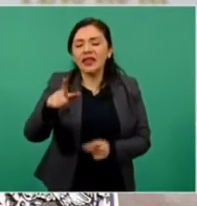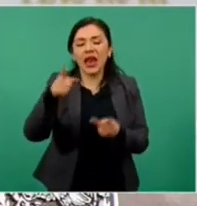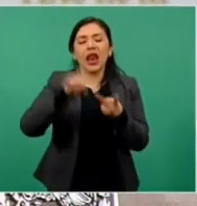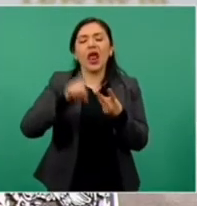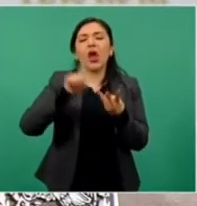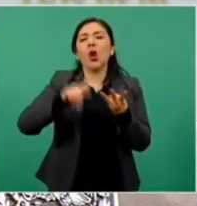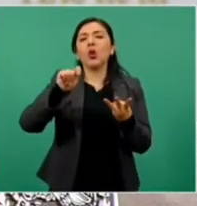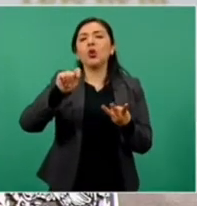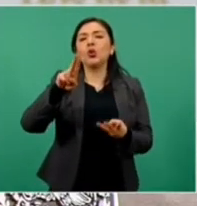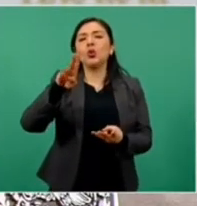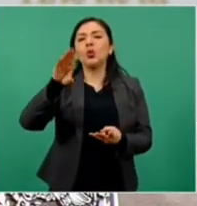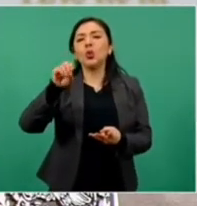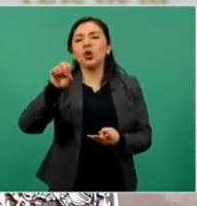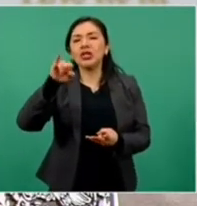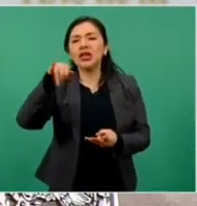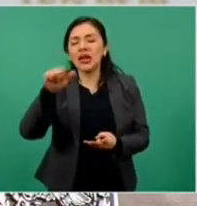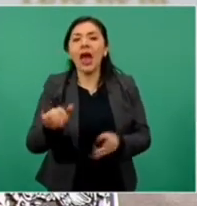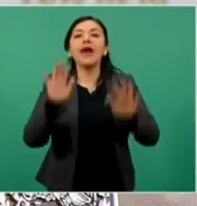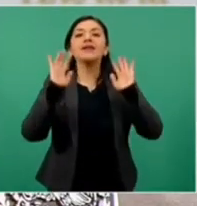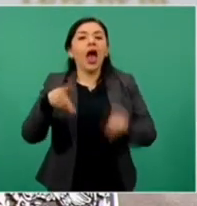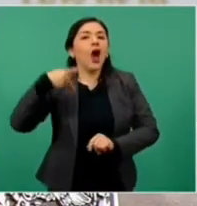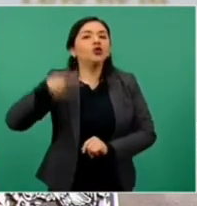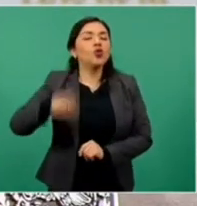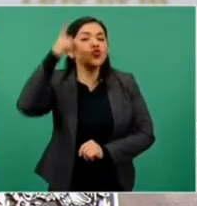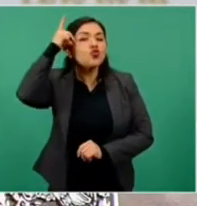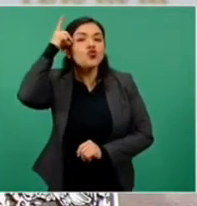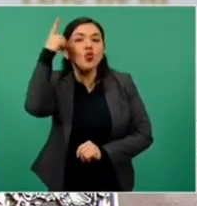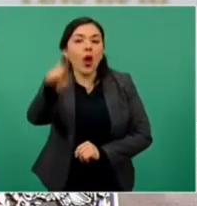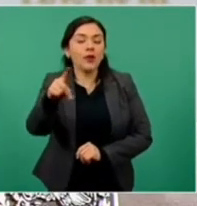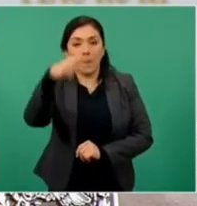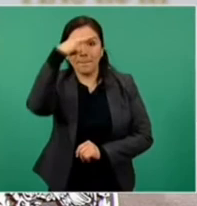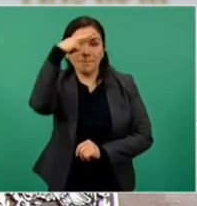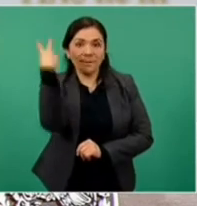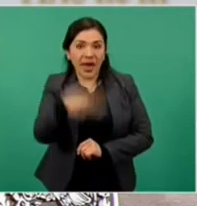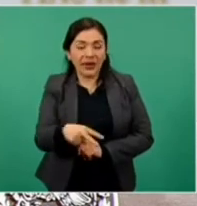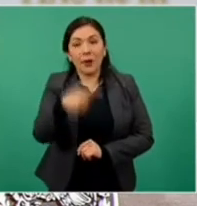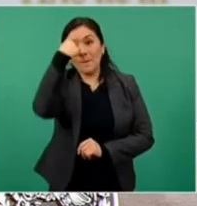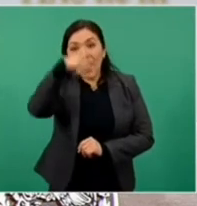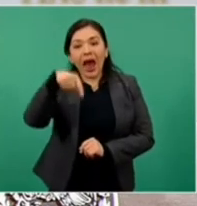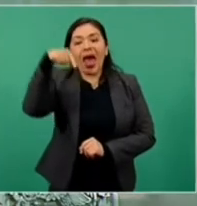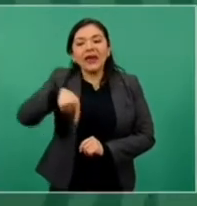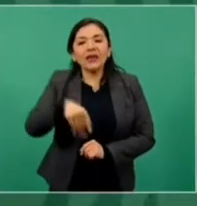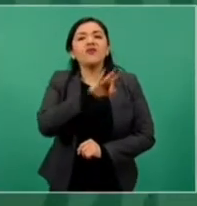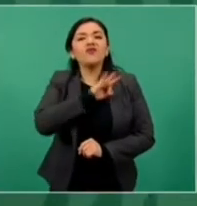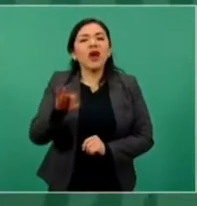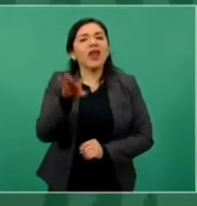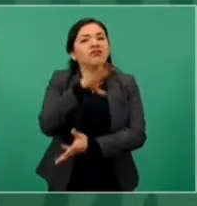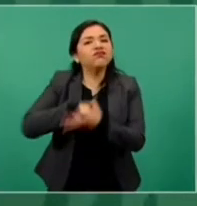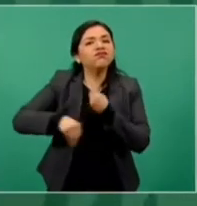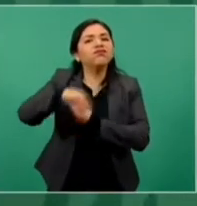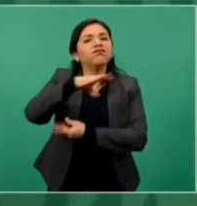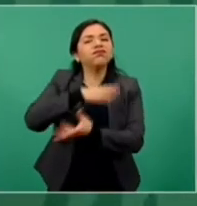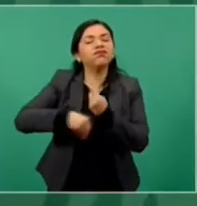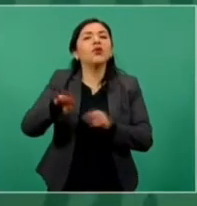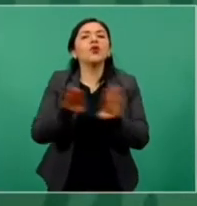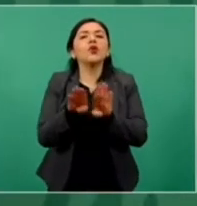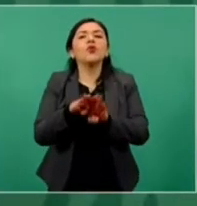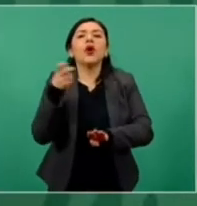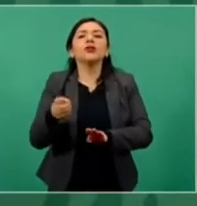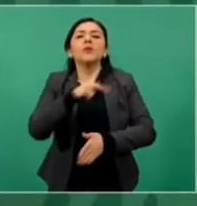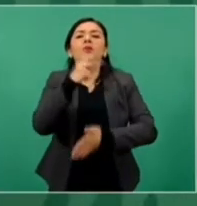ya sean propiedad del pueblo de México, para satisfacer el programa de